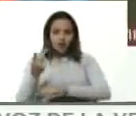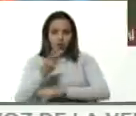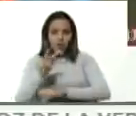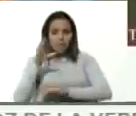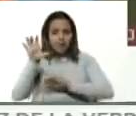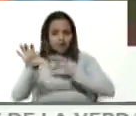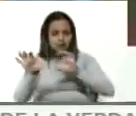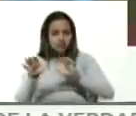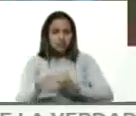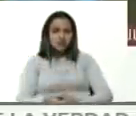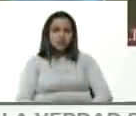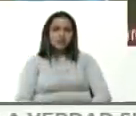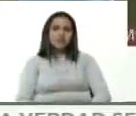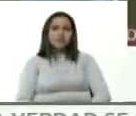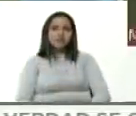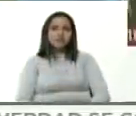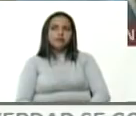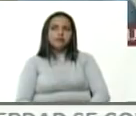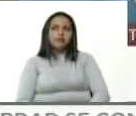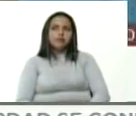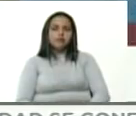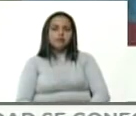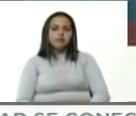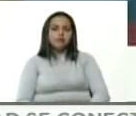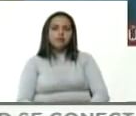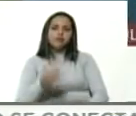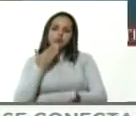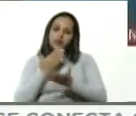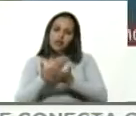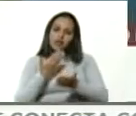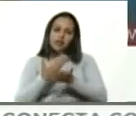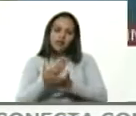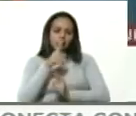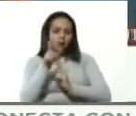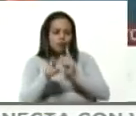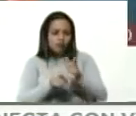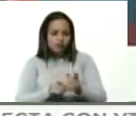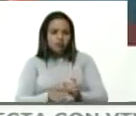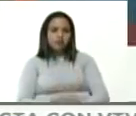bueno esta sería muchas gracias gracias gracias gracias gracias gracias gracias